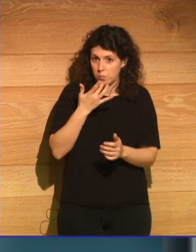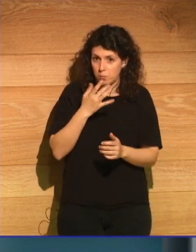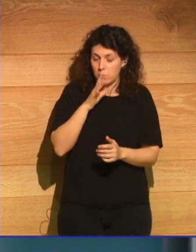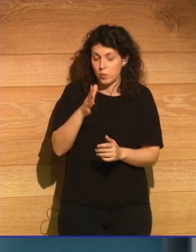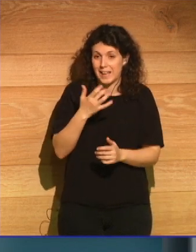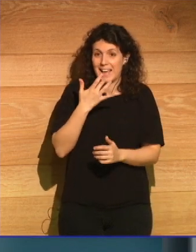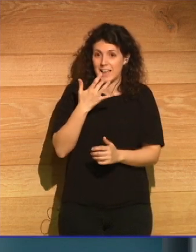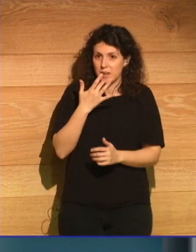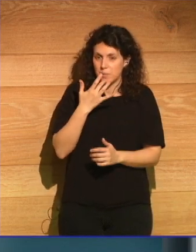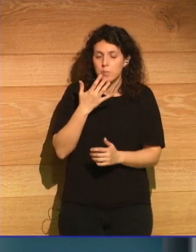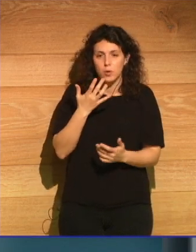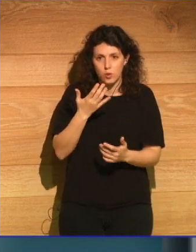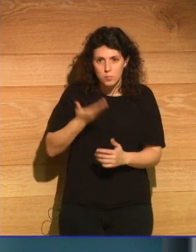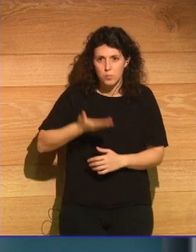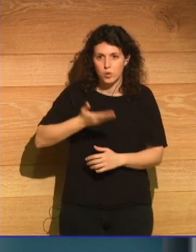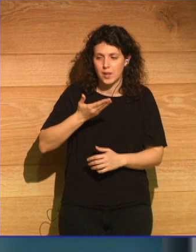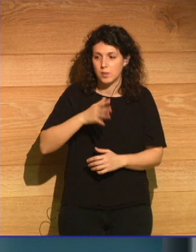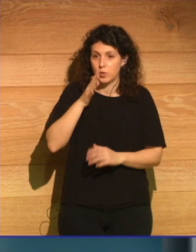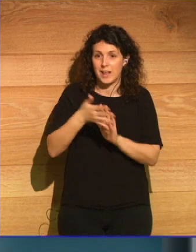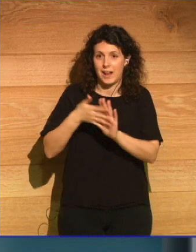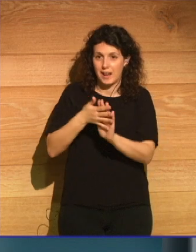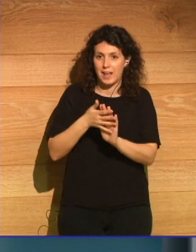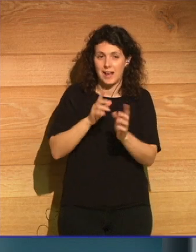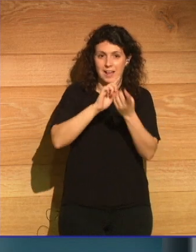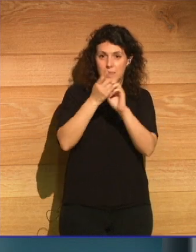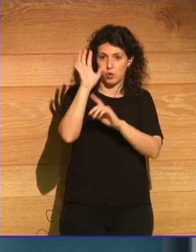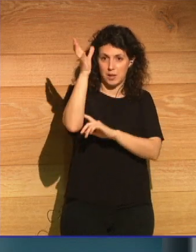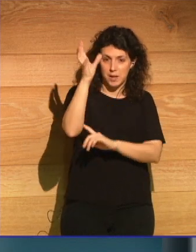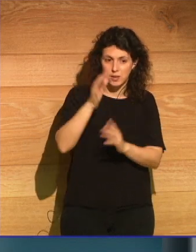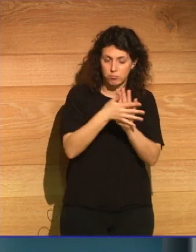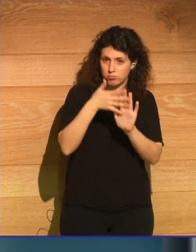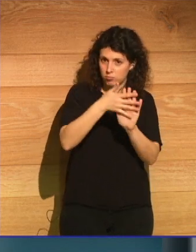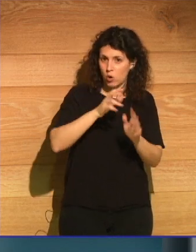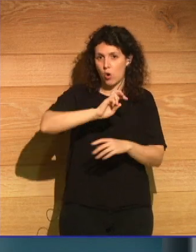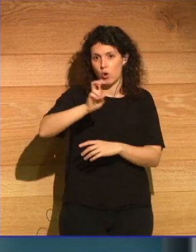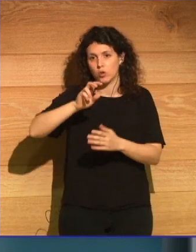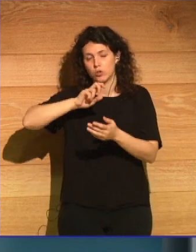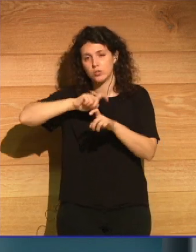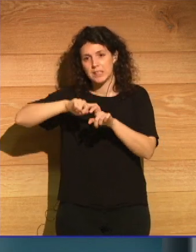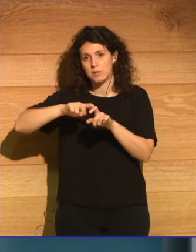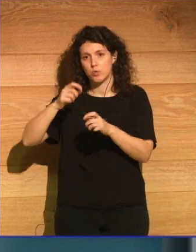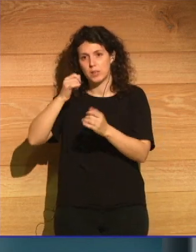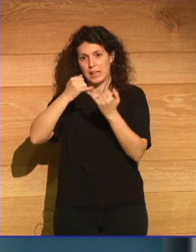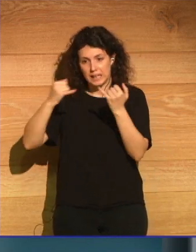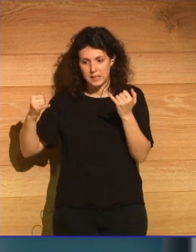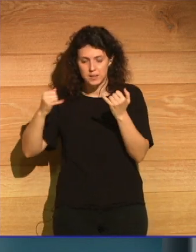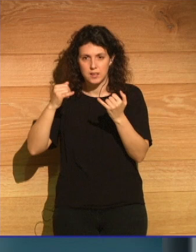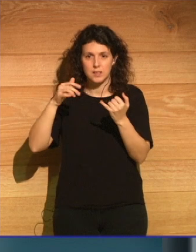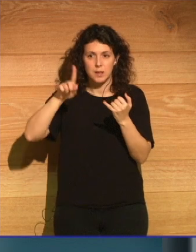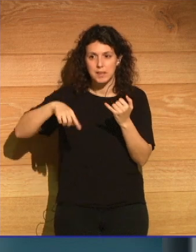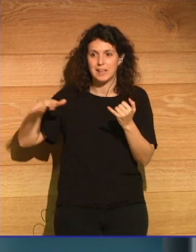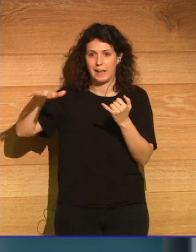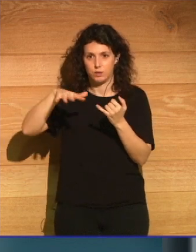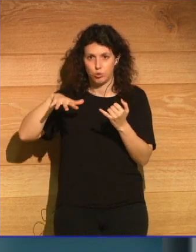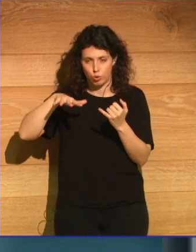descorazonador y habla mucho sobre cómo el cambio climático y otros tipos de crisis del entorno